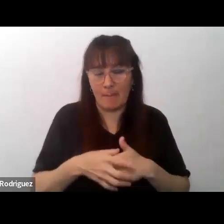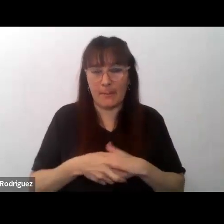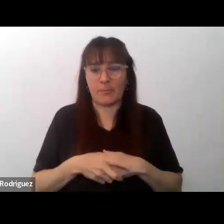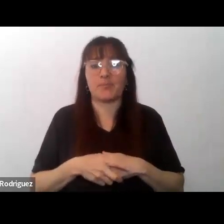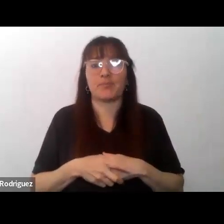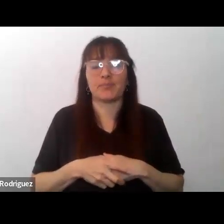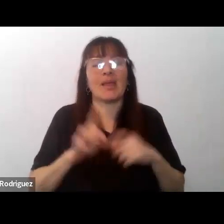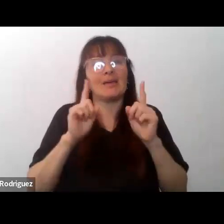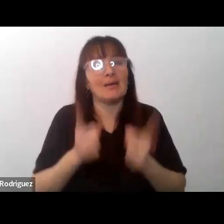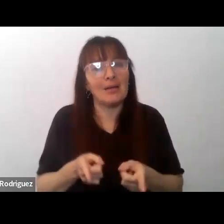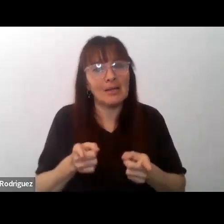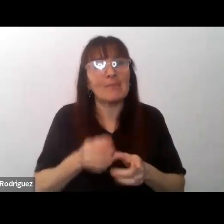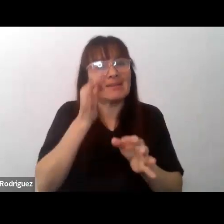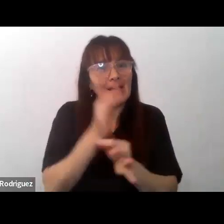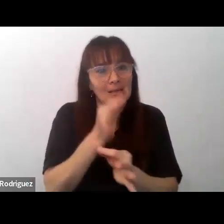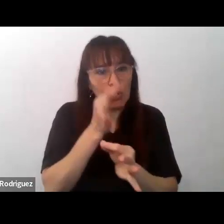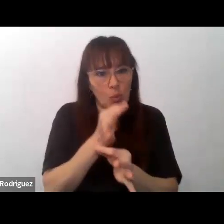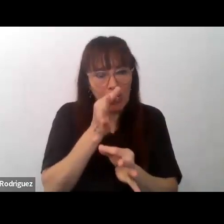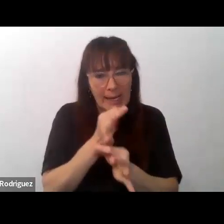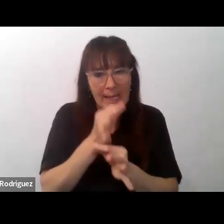por otra parte la escuela